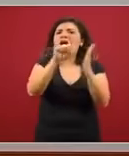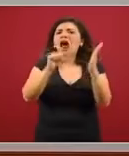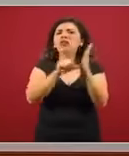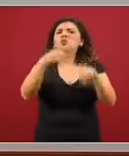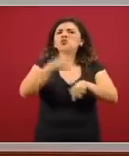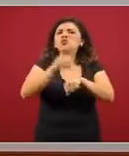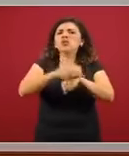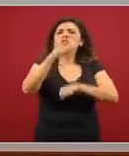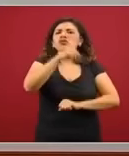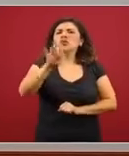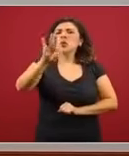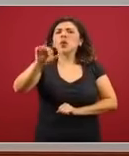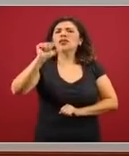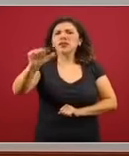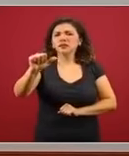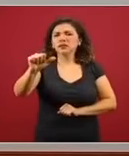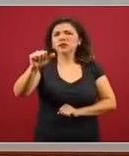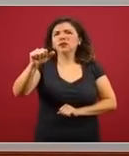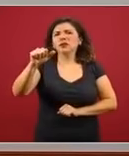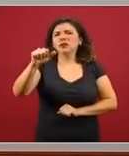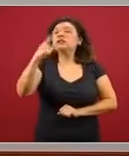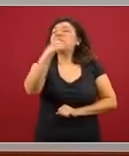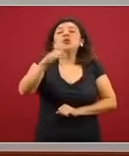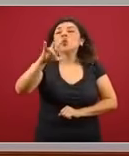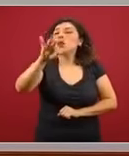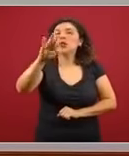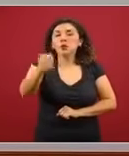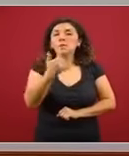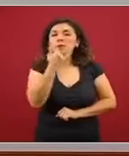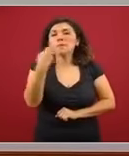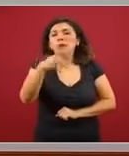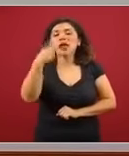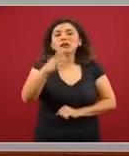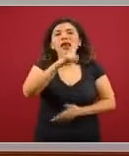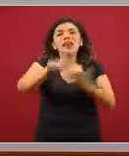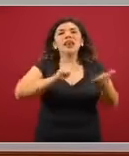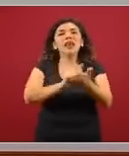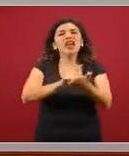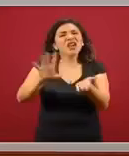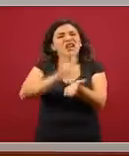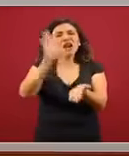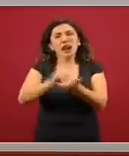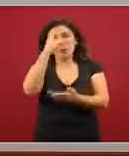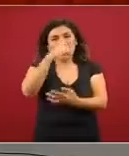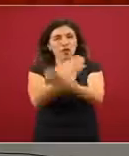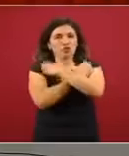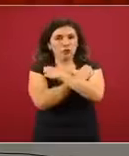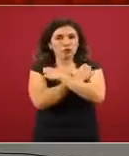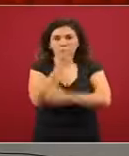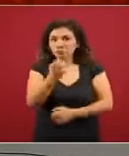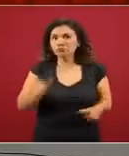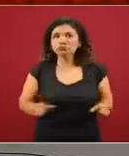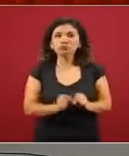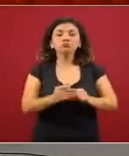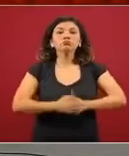149 de la propia Ley General de Educación, señor secretario.